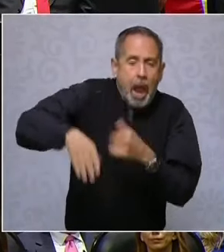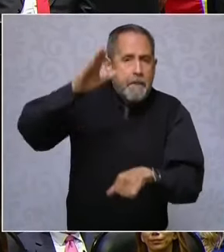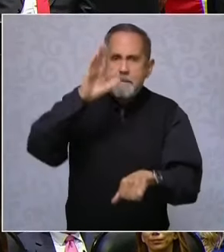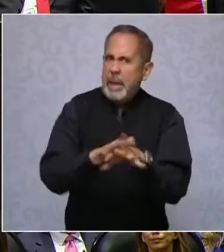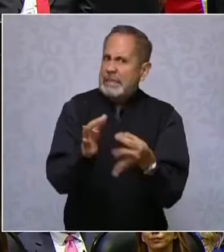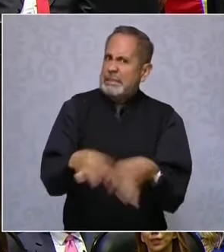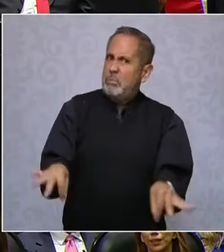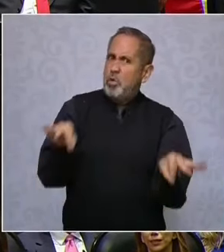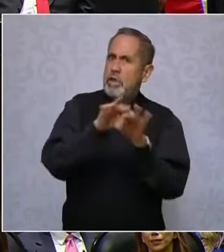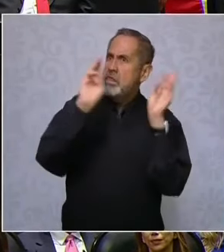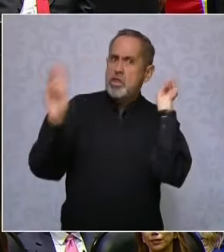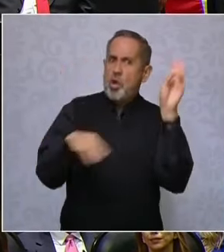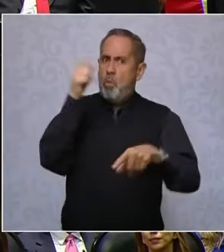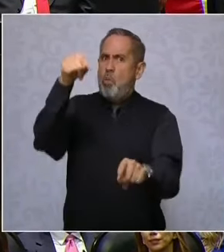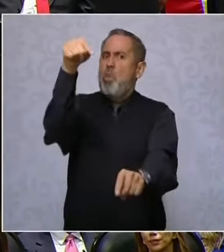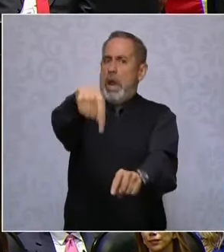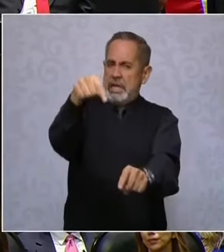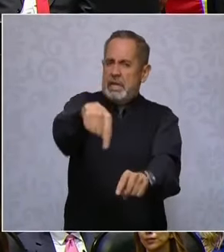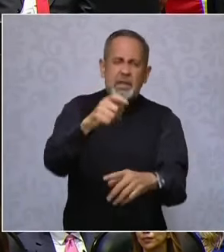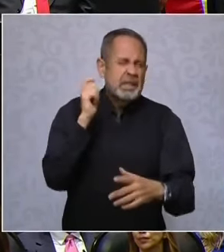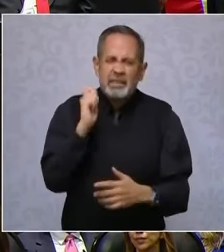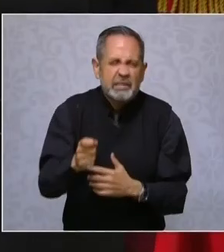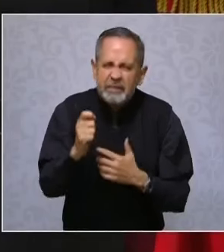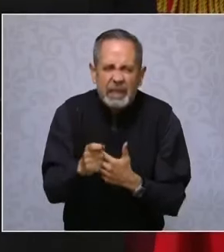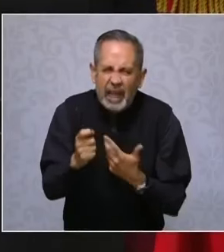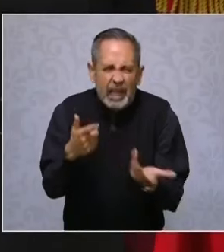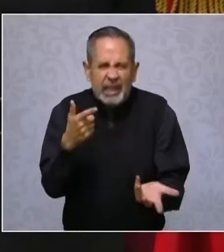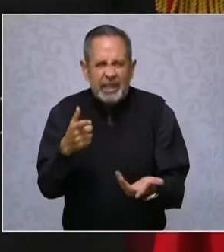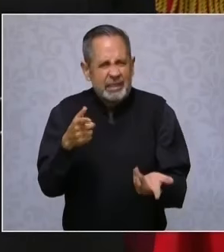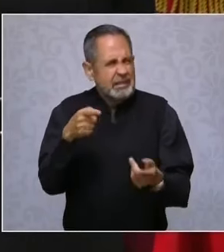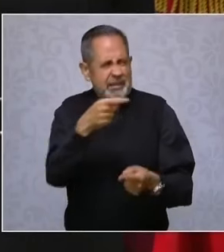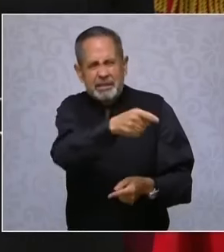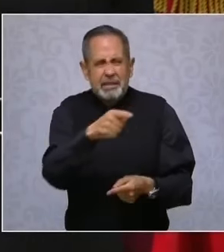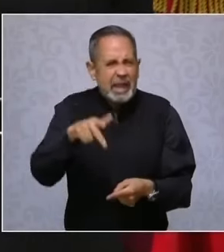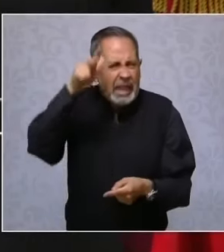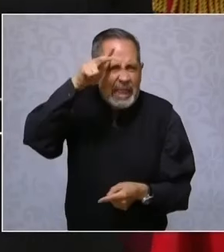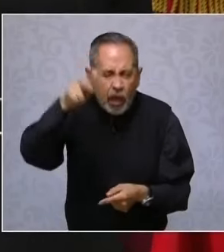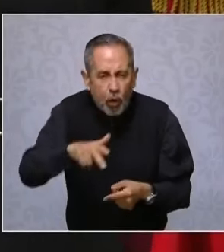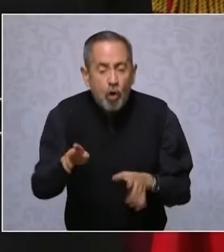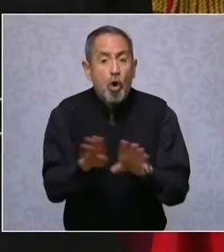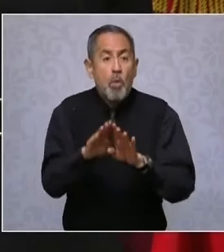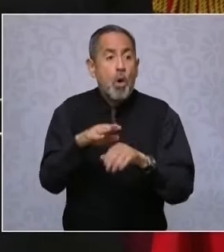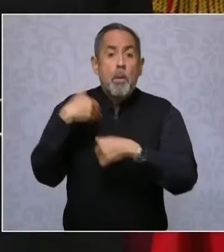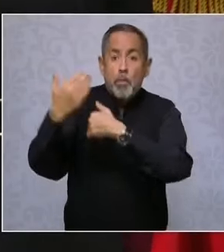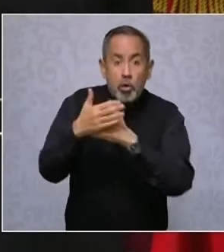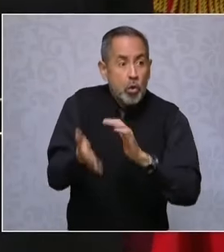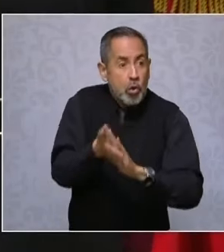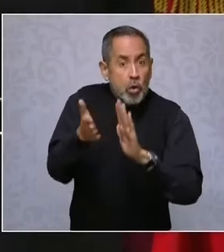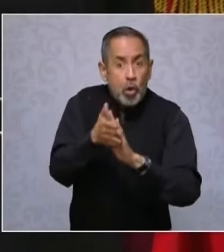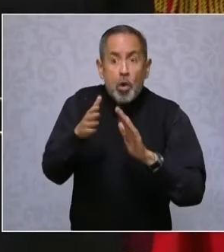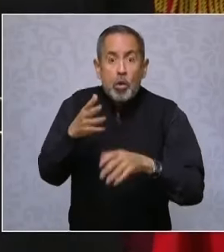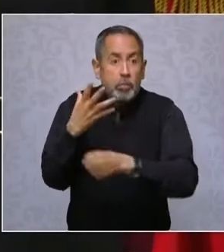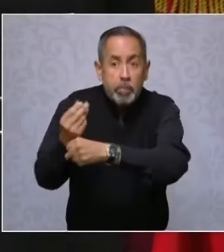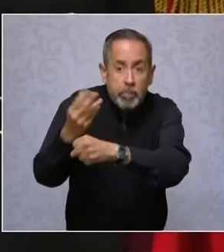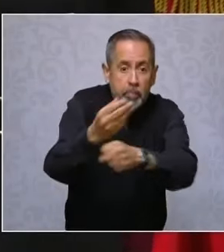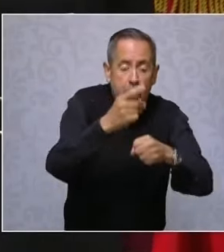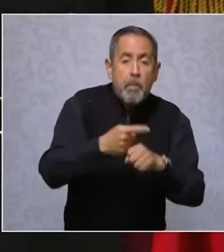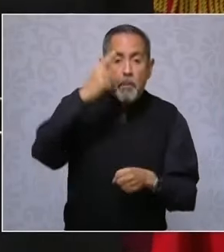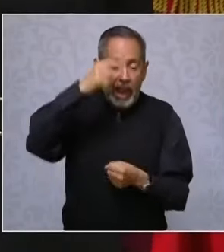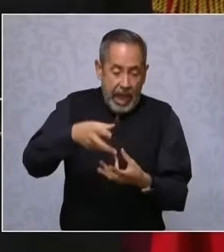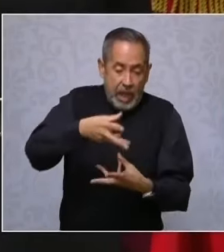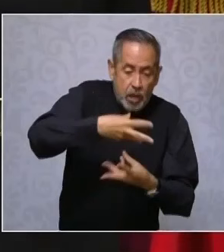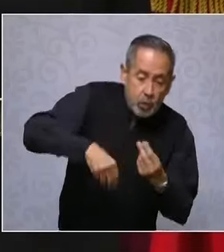del mundo. Esto quiere decir que haremos un complejo ambiental para aprovechar los residuos,